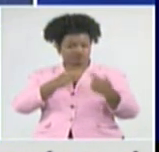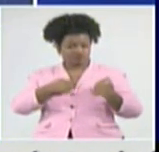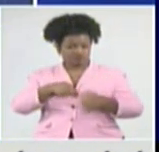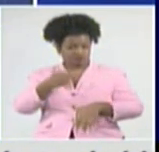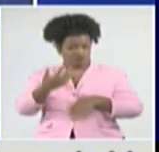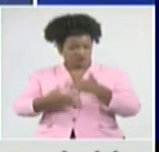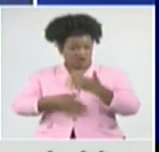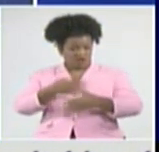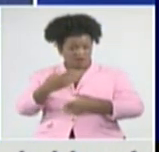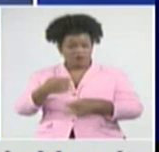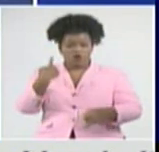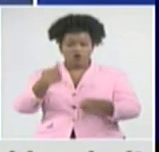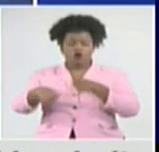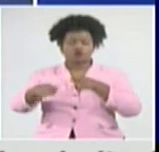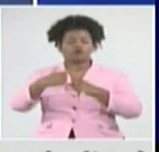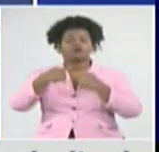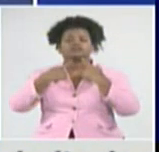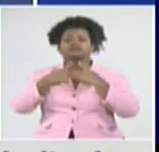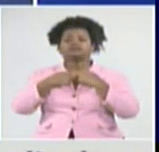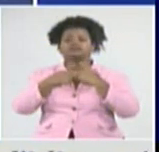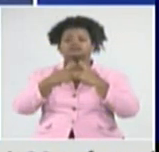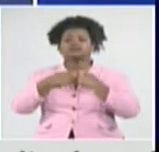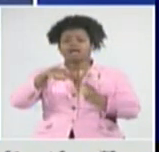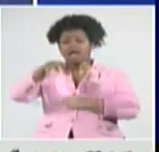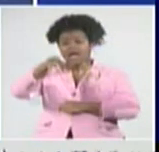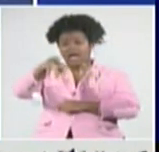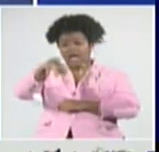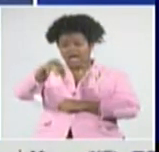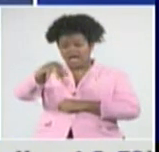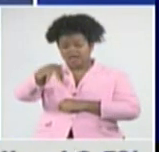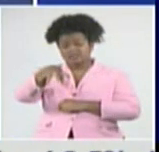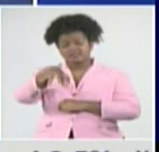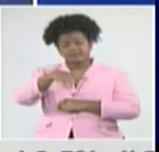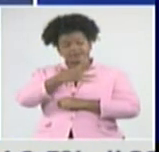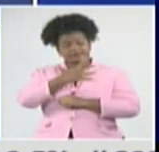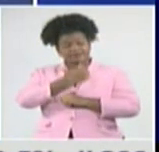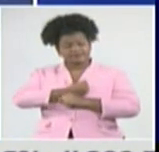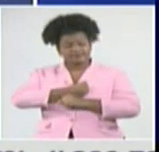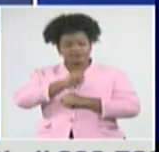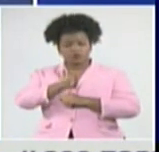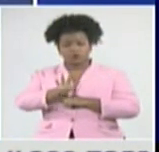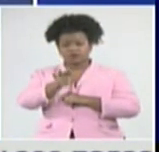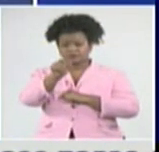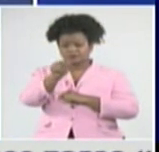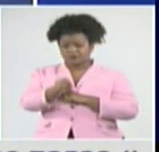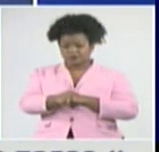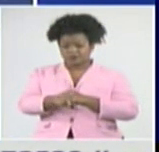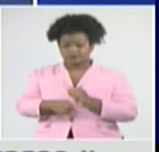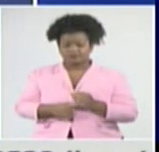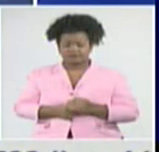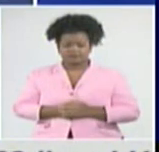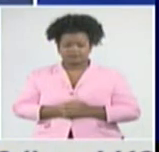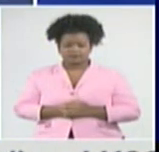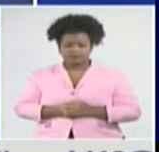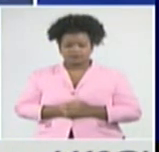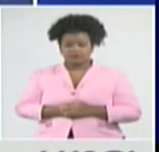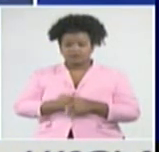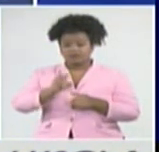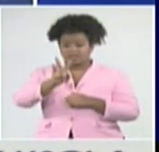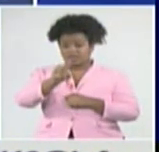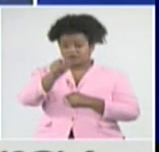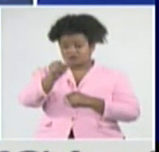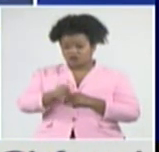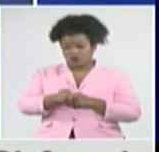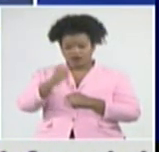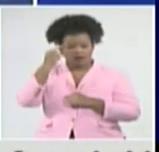hipotiroidismo. Y el cáncer lamentablemente en 4 de los fallecidos. 3 personas presentaban demencia.